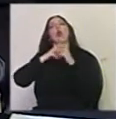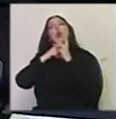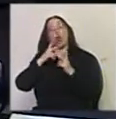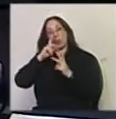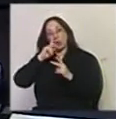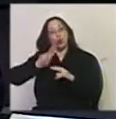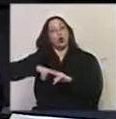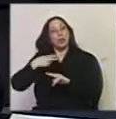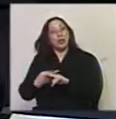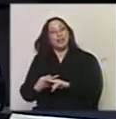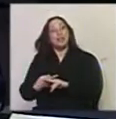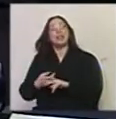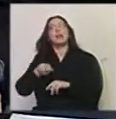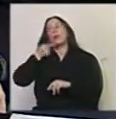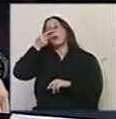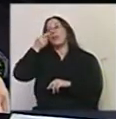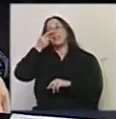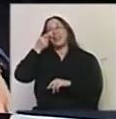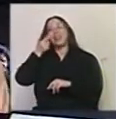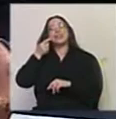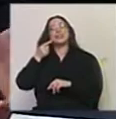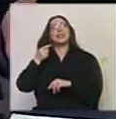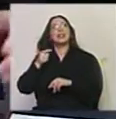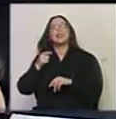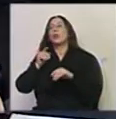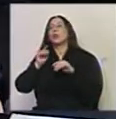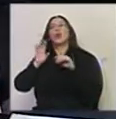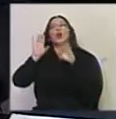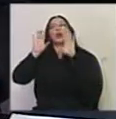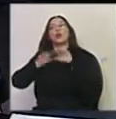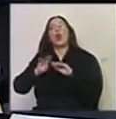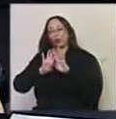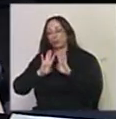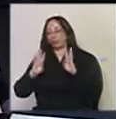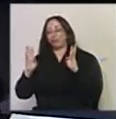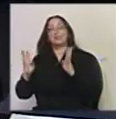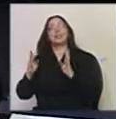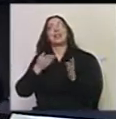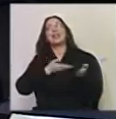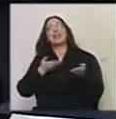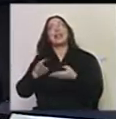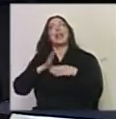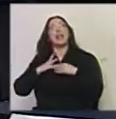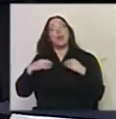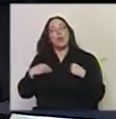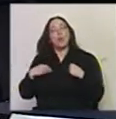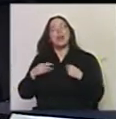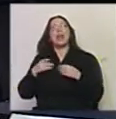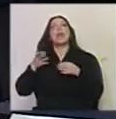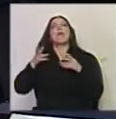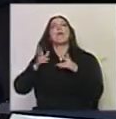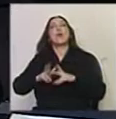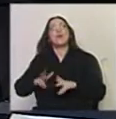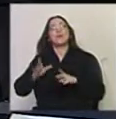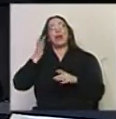y aparte lo interesantísimo fue que estaban prácticamente todos los elencos ahí recibieron los chicos de las escuelas de formación artística